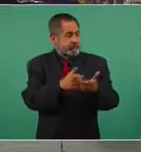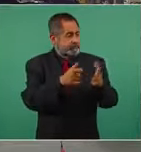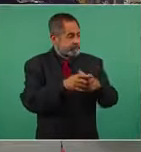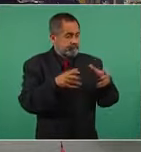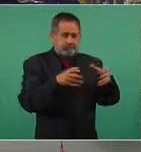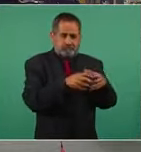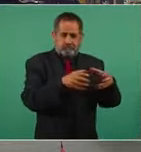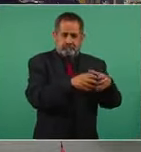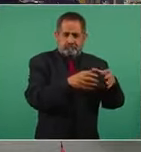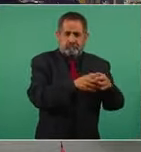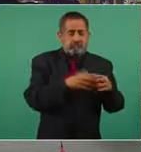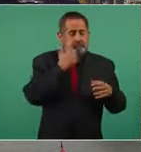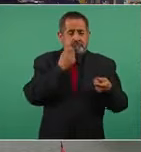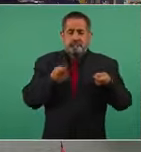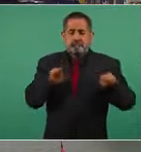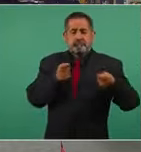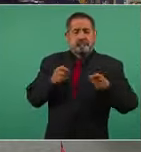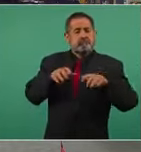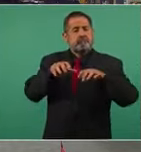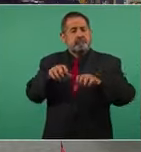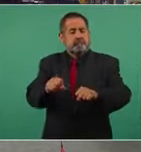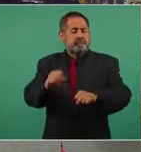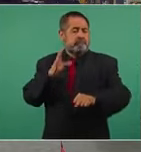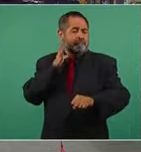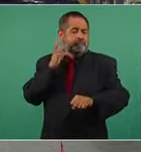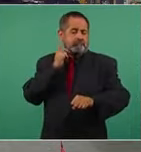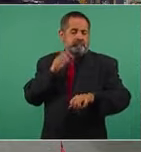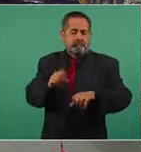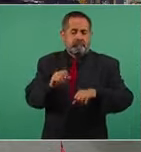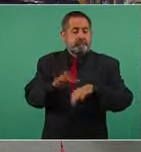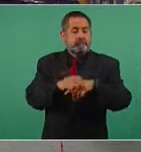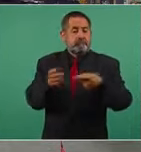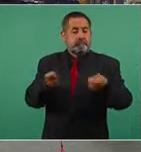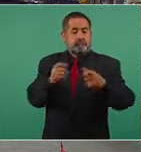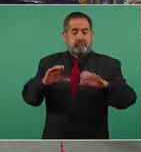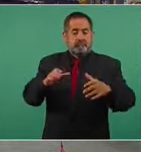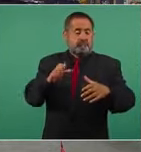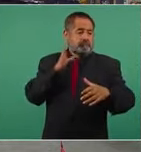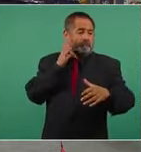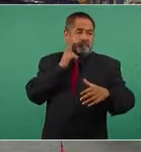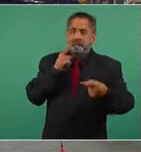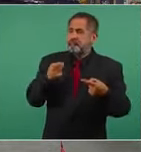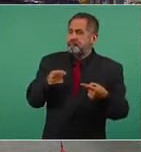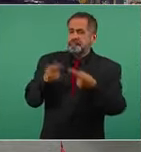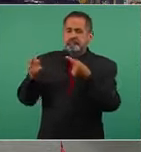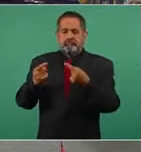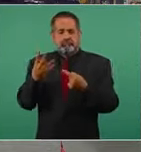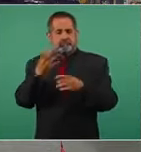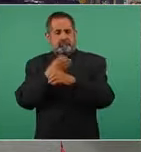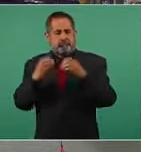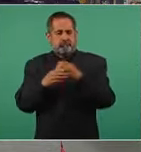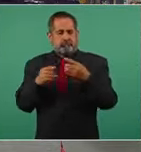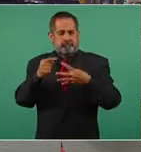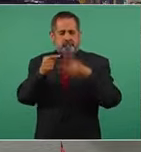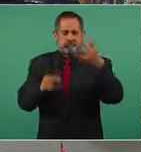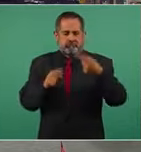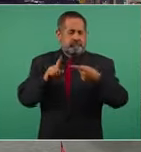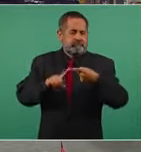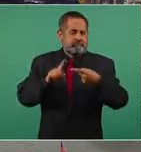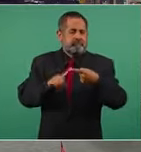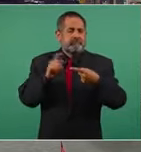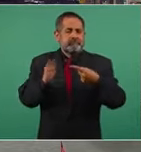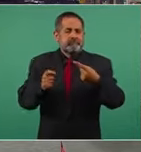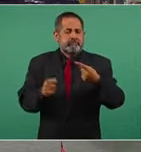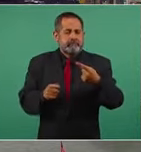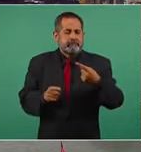ahora controlar la cámara de diputados porque controlar el congreso les permitiría cuatro cosas muy importantes la primera de